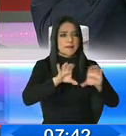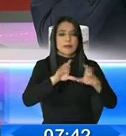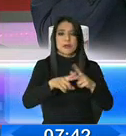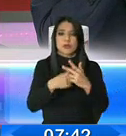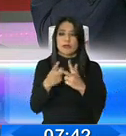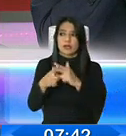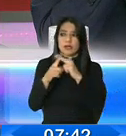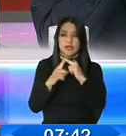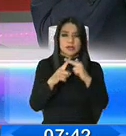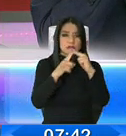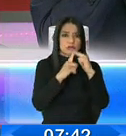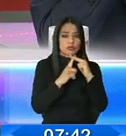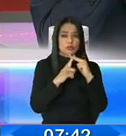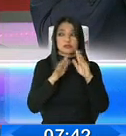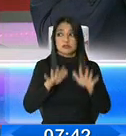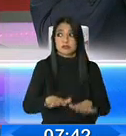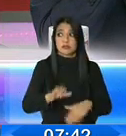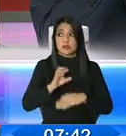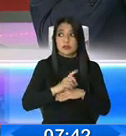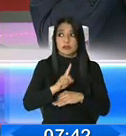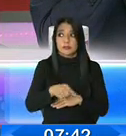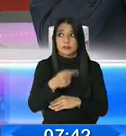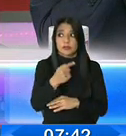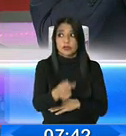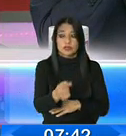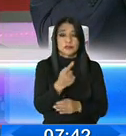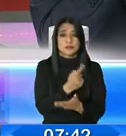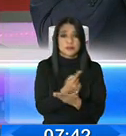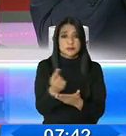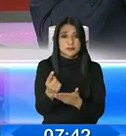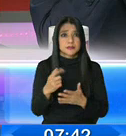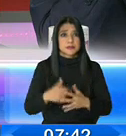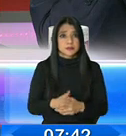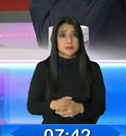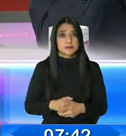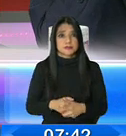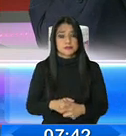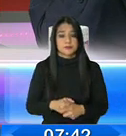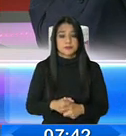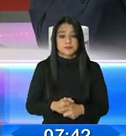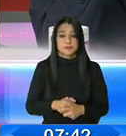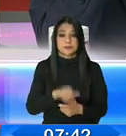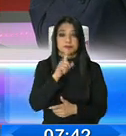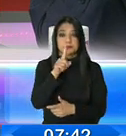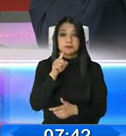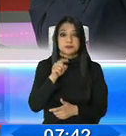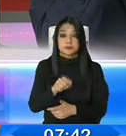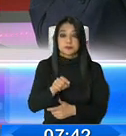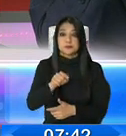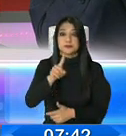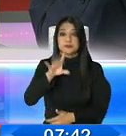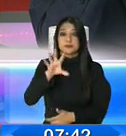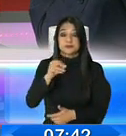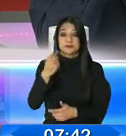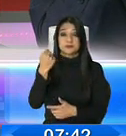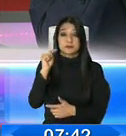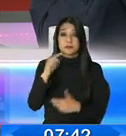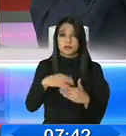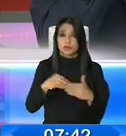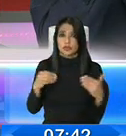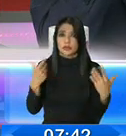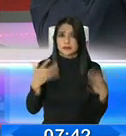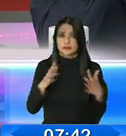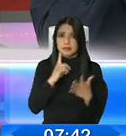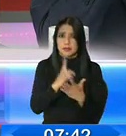créditos que llegarán al país en las próximas semanas, porque si bien es cierto, 1.150 millones suena a un número